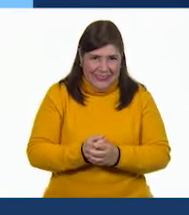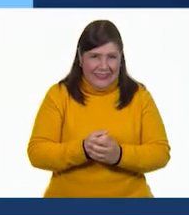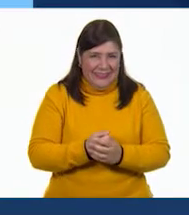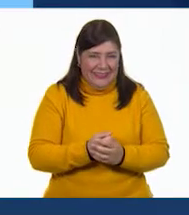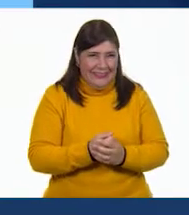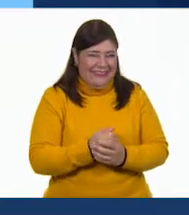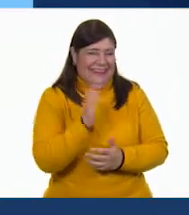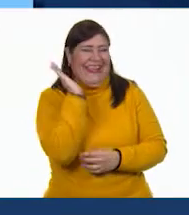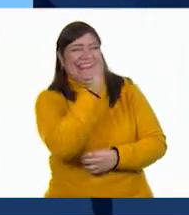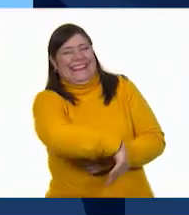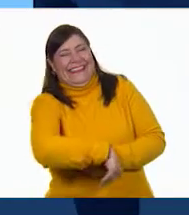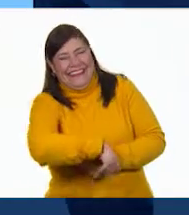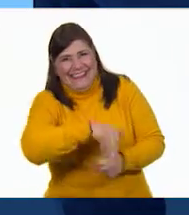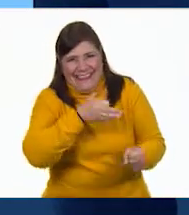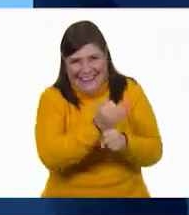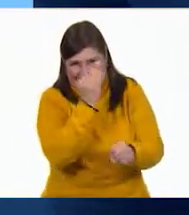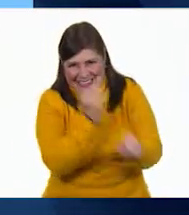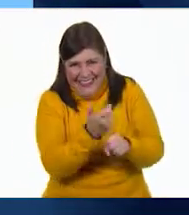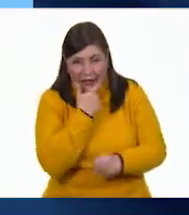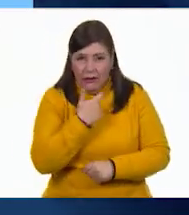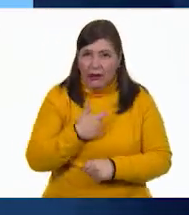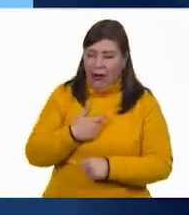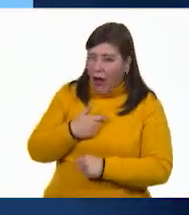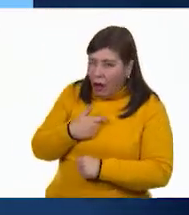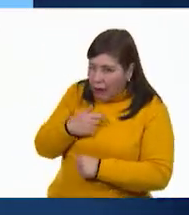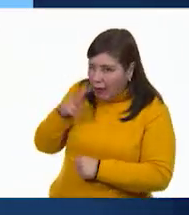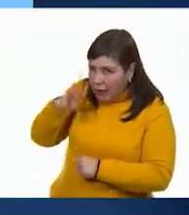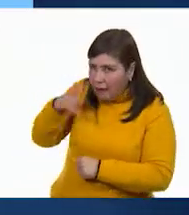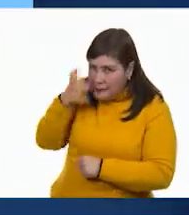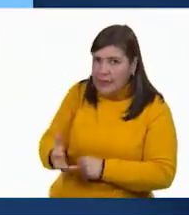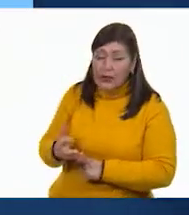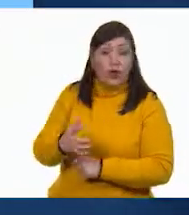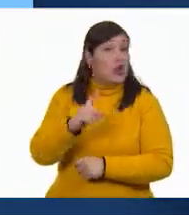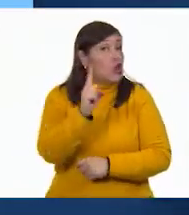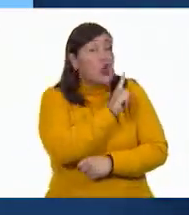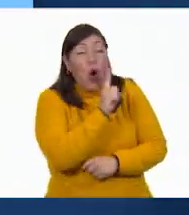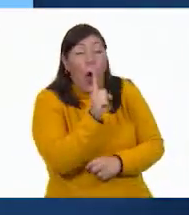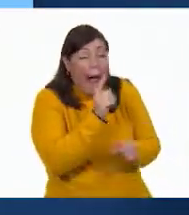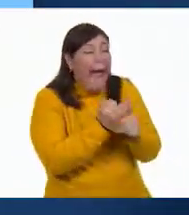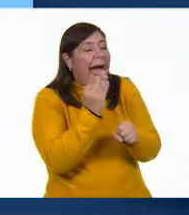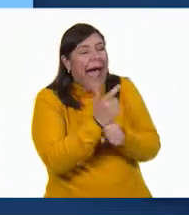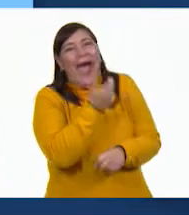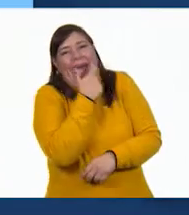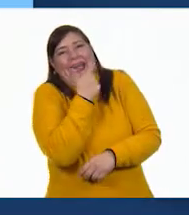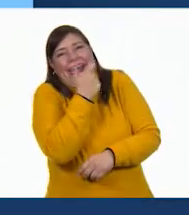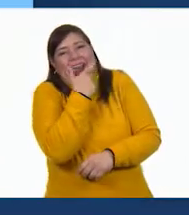Es un chiste. ¿Es en serio? No, es un chiste.